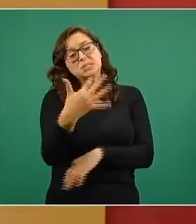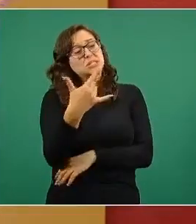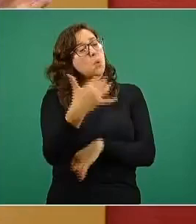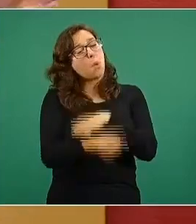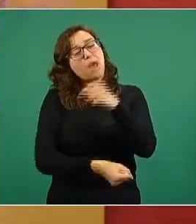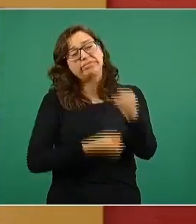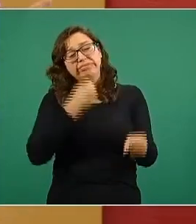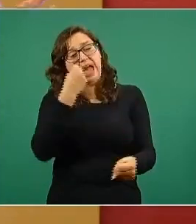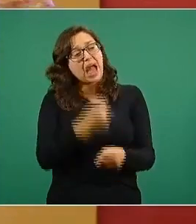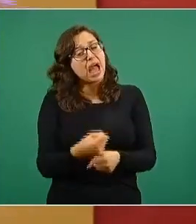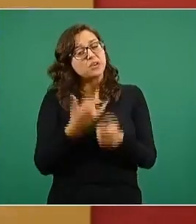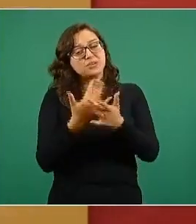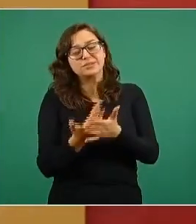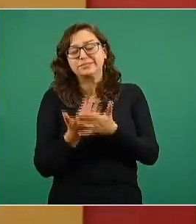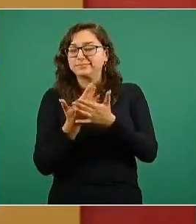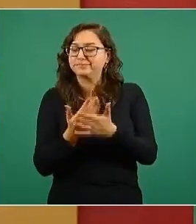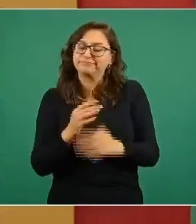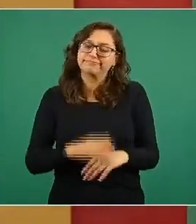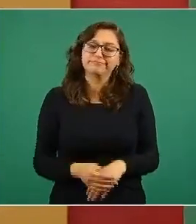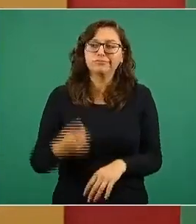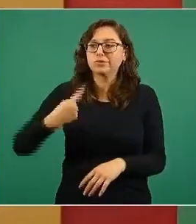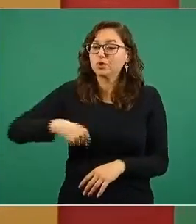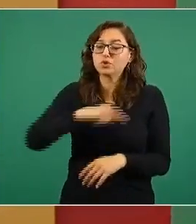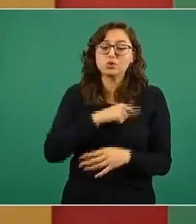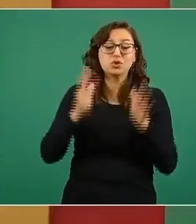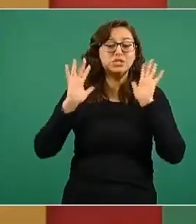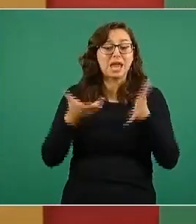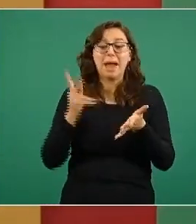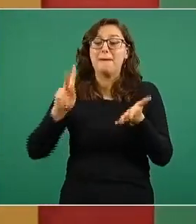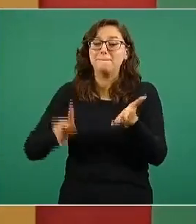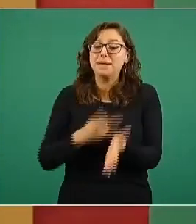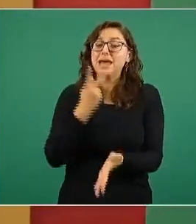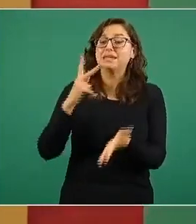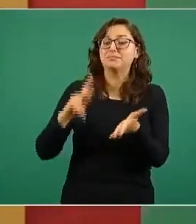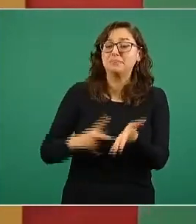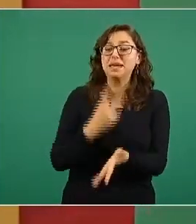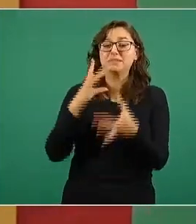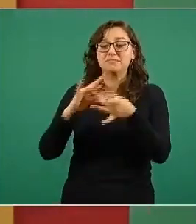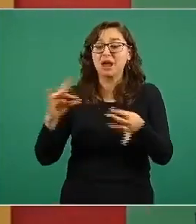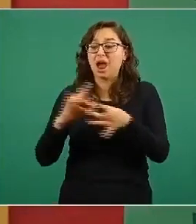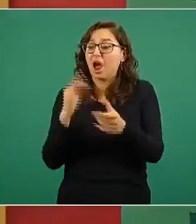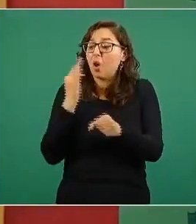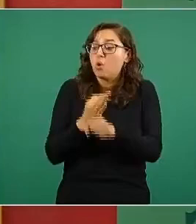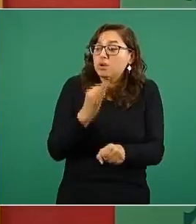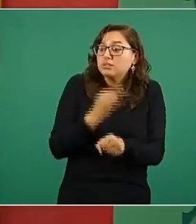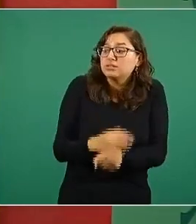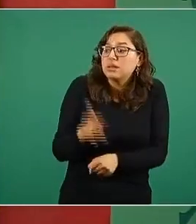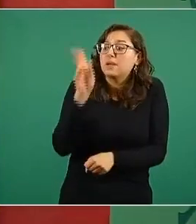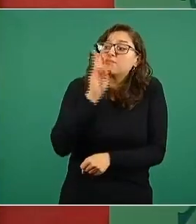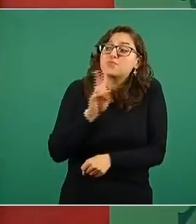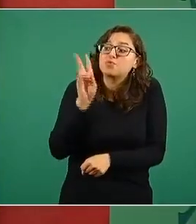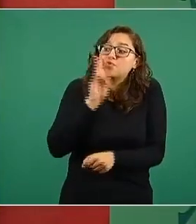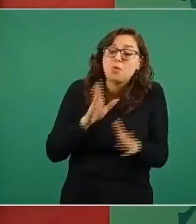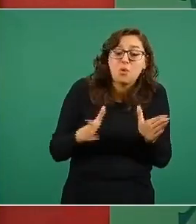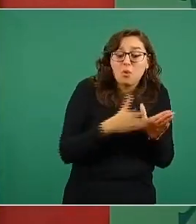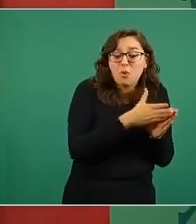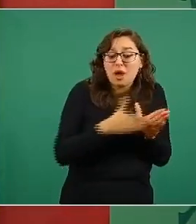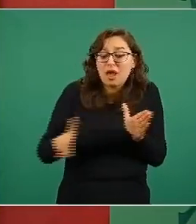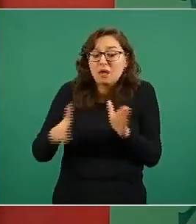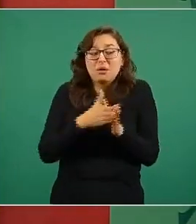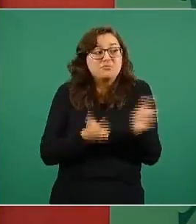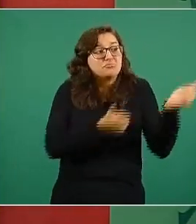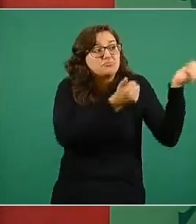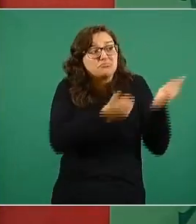esta es la fase de calibración, en donde el propósito fundamental es utilizar inmediatamente las vacunas que van llegando